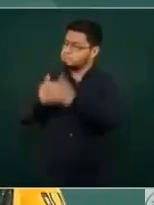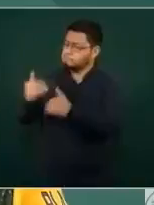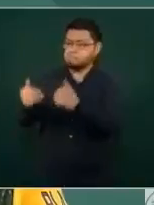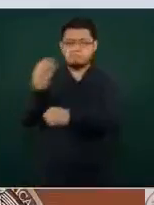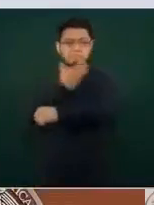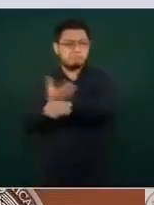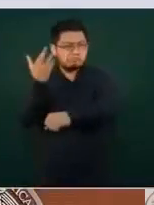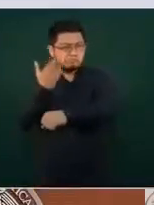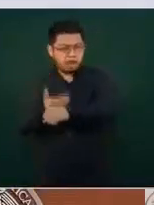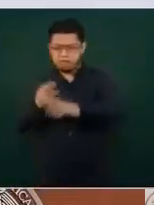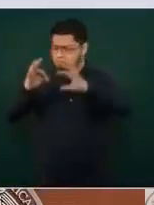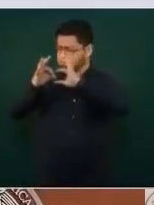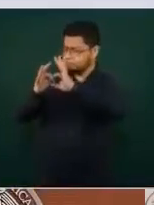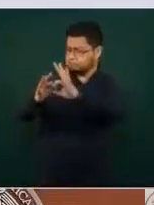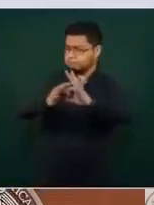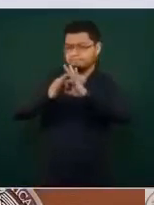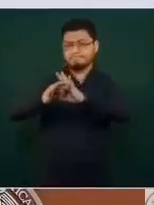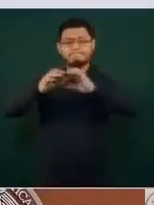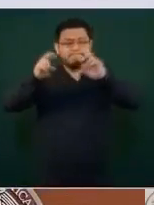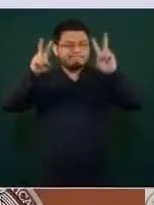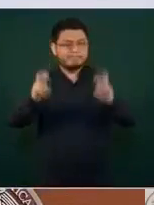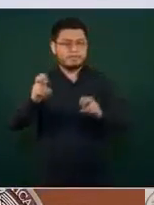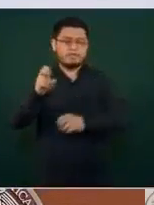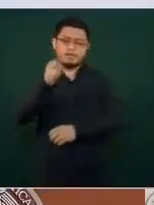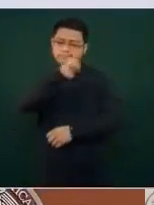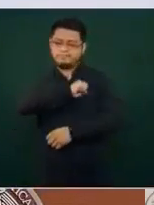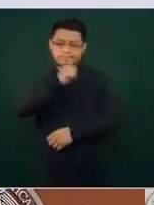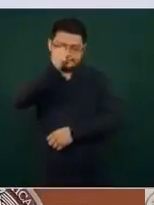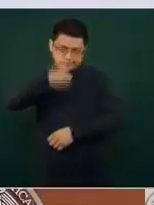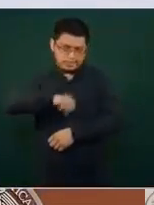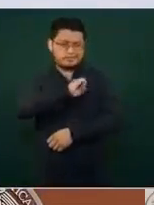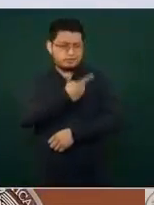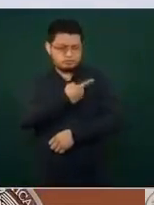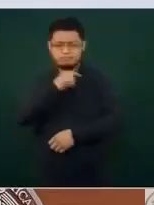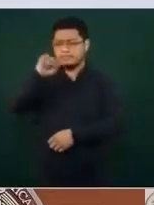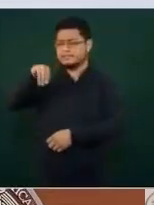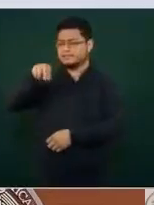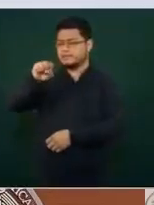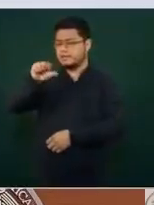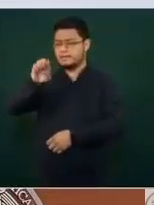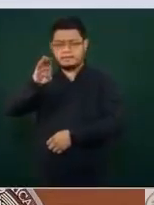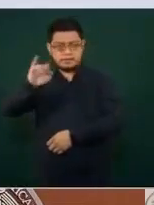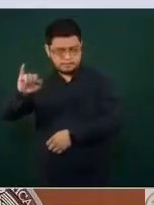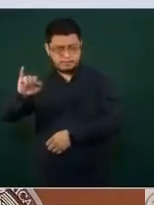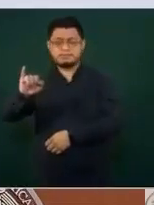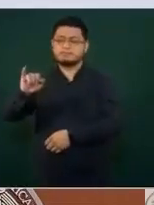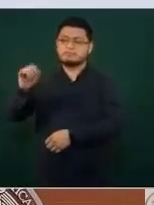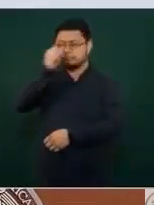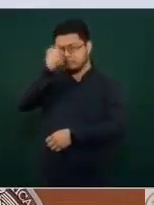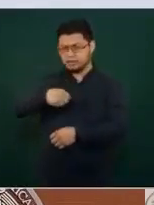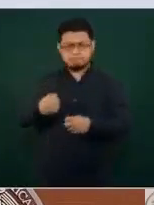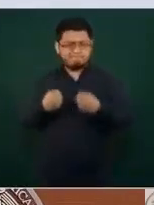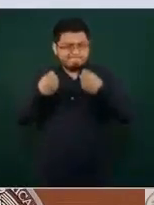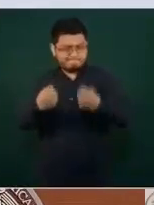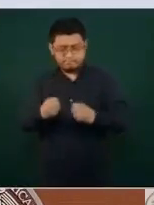estrechamente con la Secretaría de Salud, con el Insabi, con la Secretaría de Seguridad y